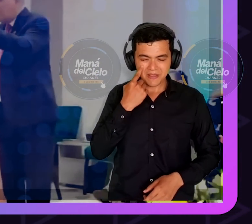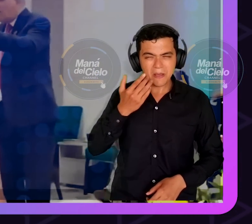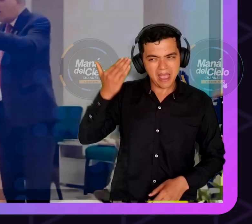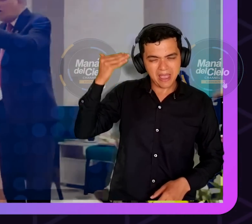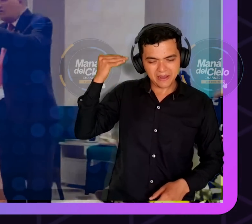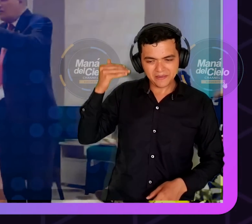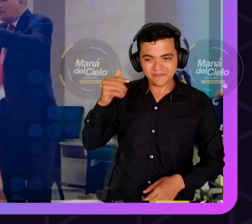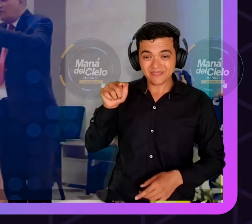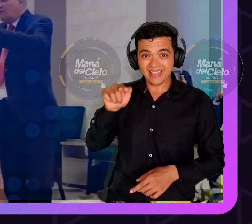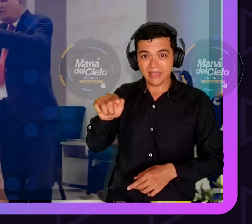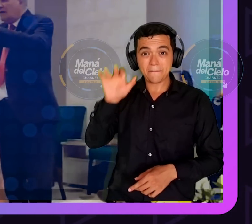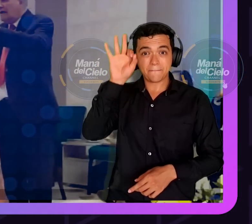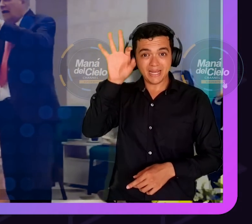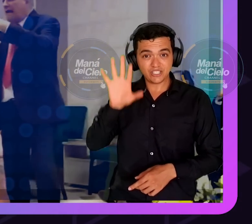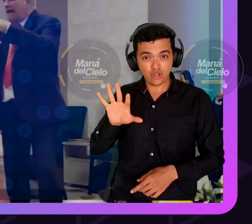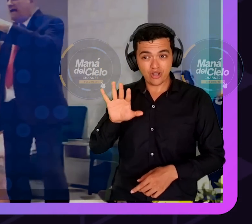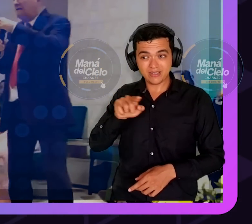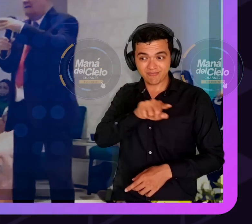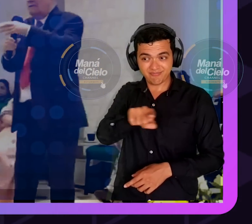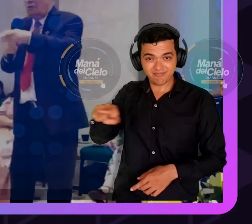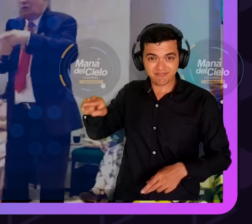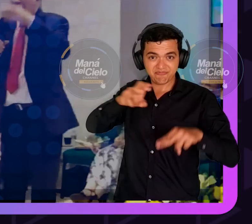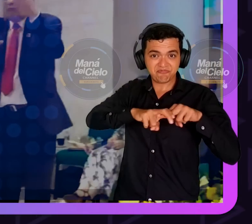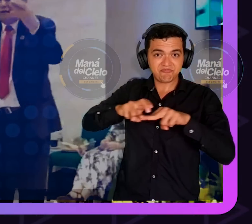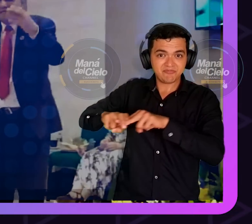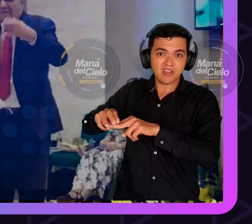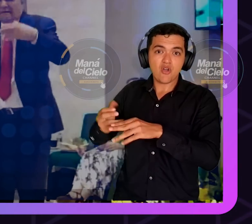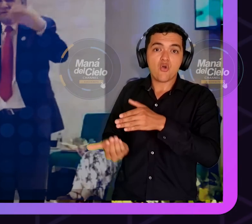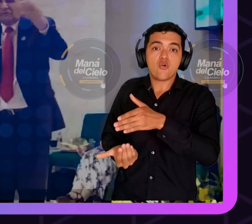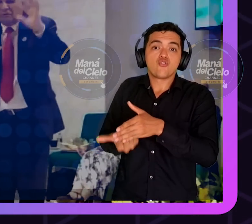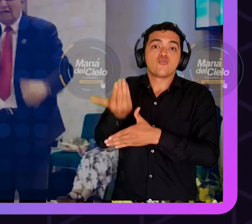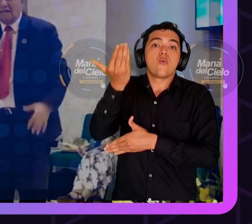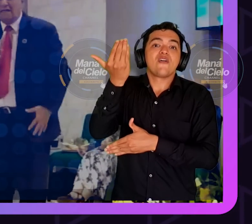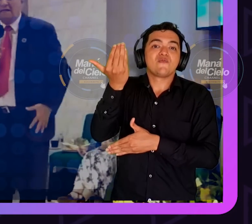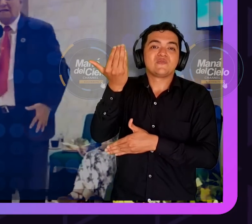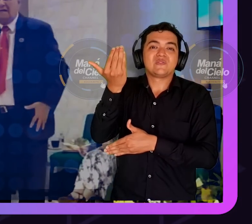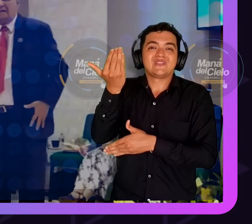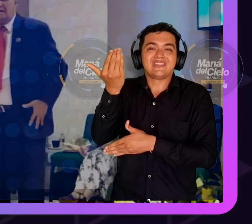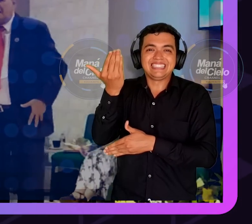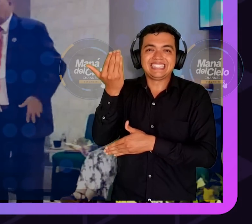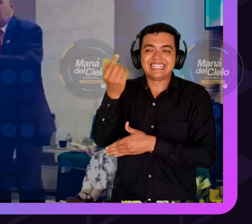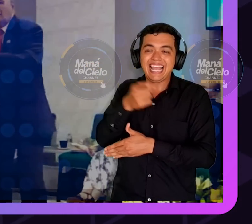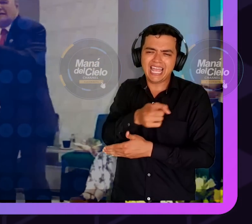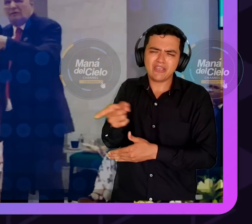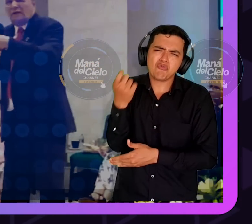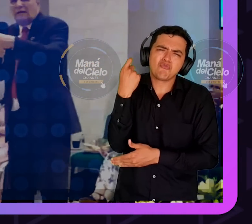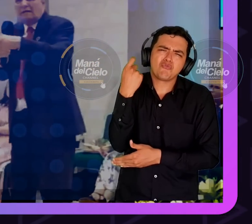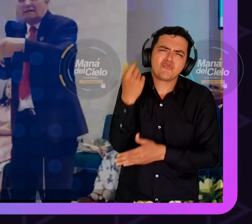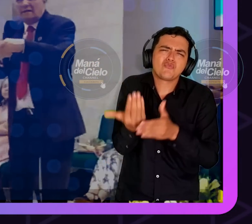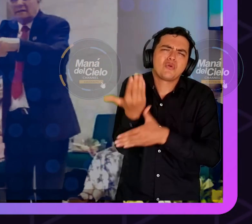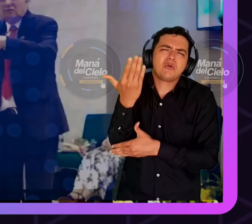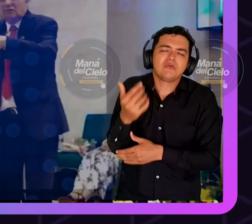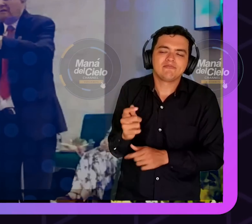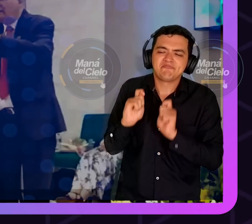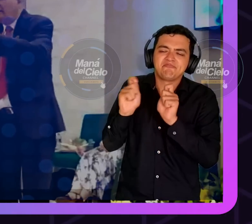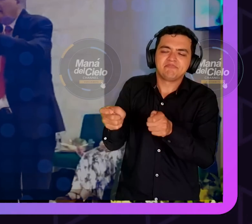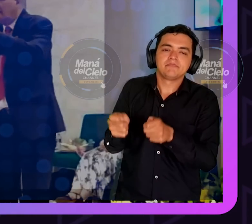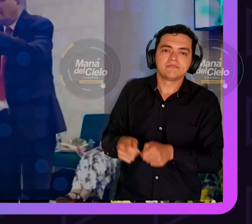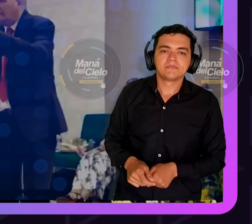tomó Abraham otra mujer que se llamaba Setura y los hijos de Setura y entonces